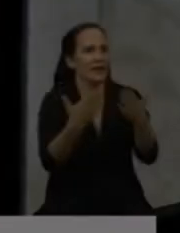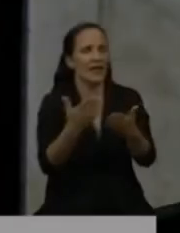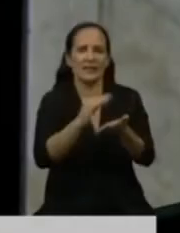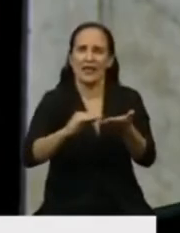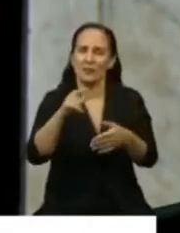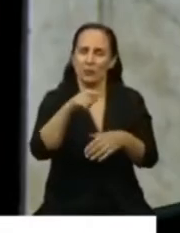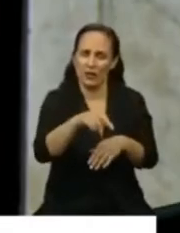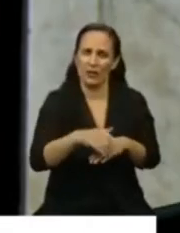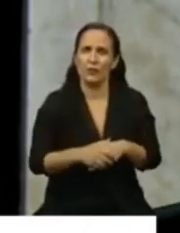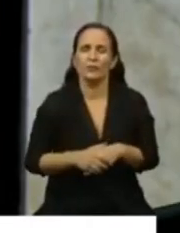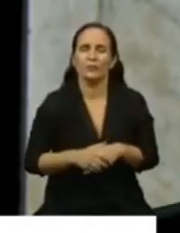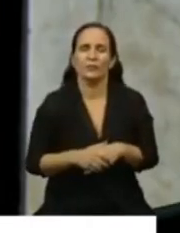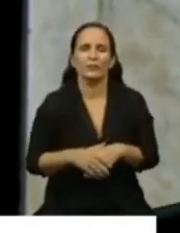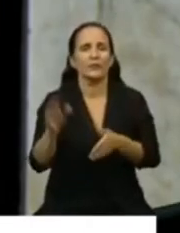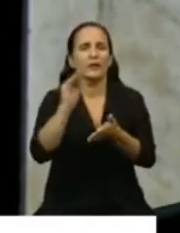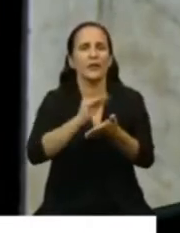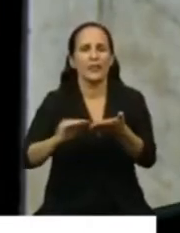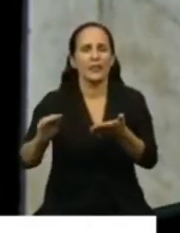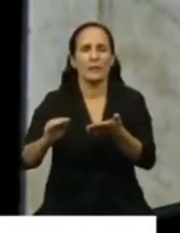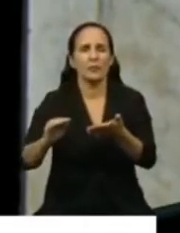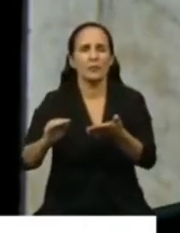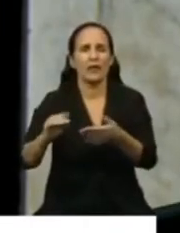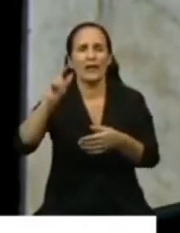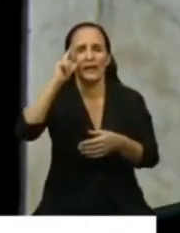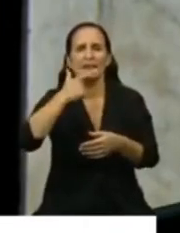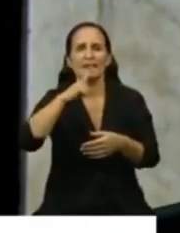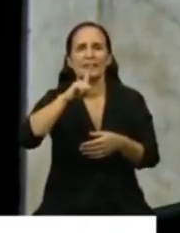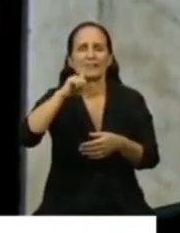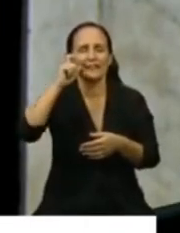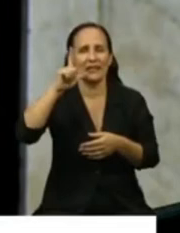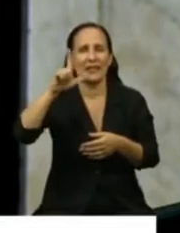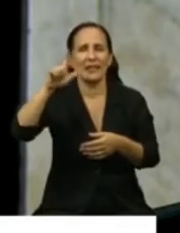Tiene la palabra la diputada Estela Néder.